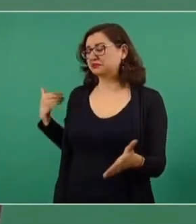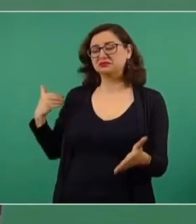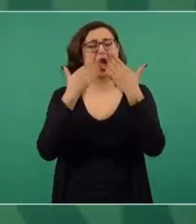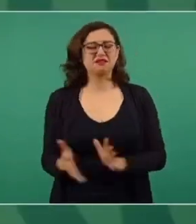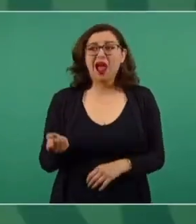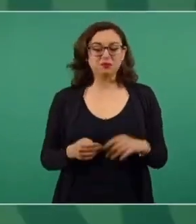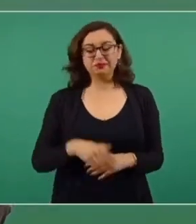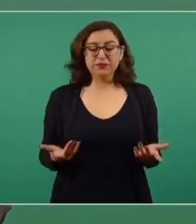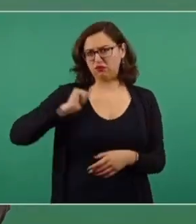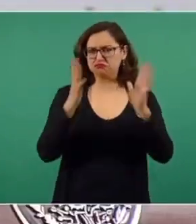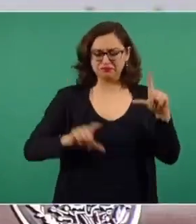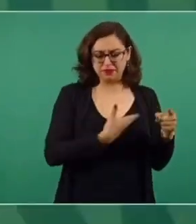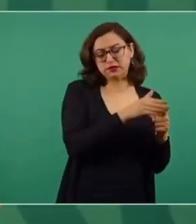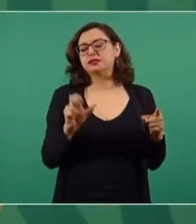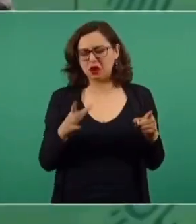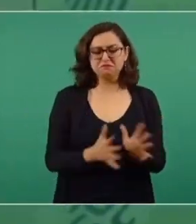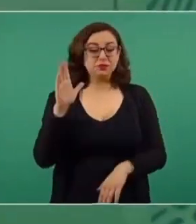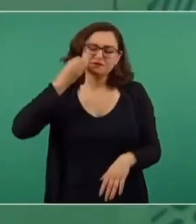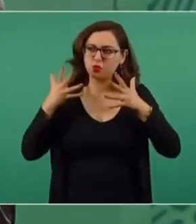momentos.